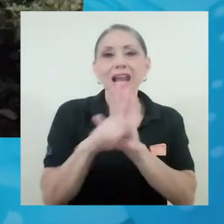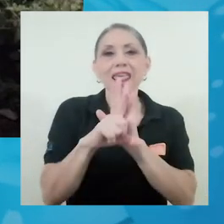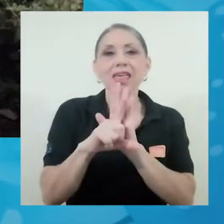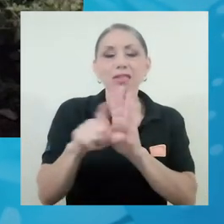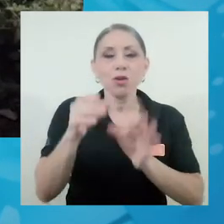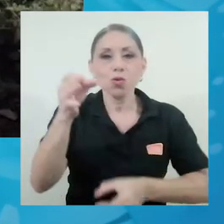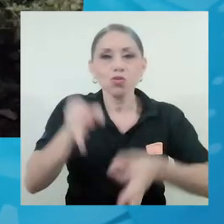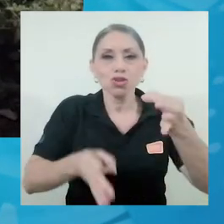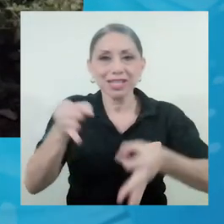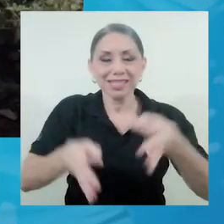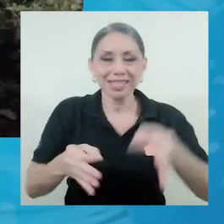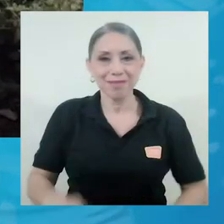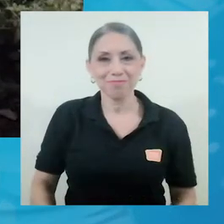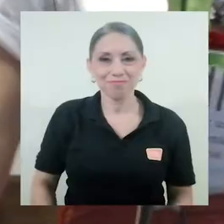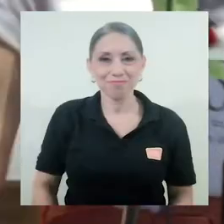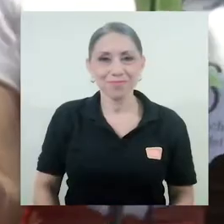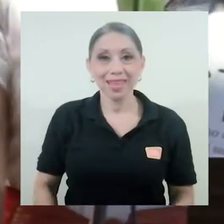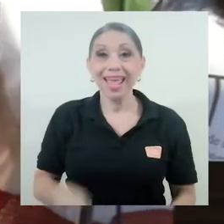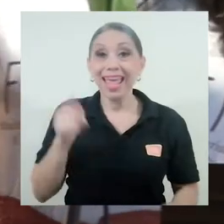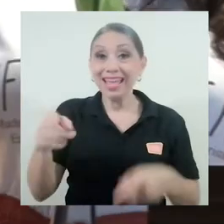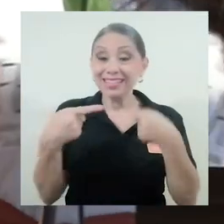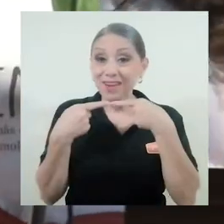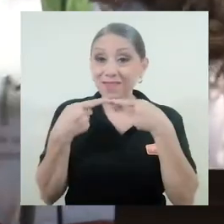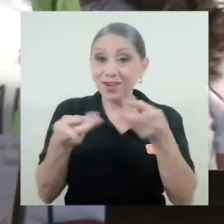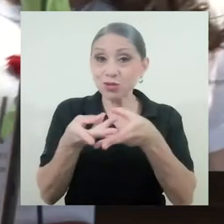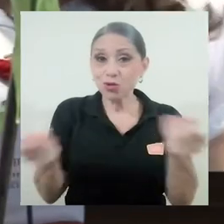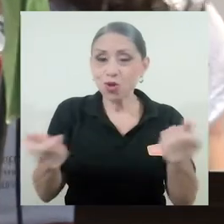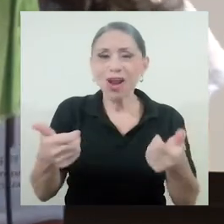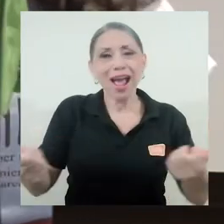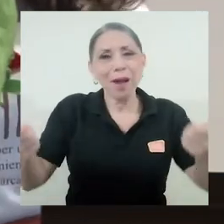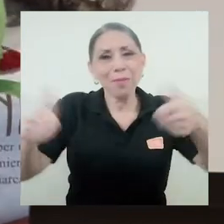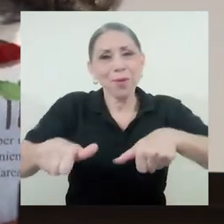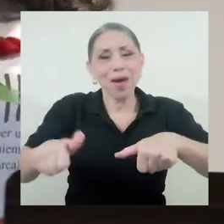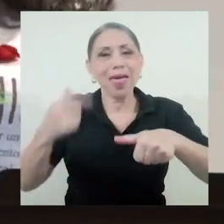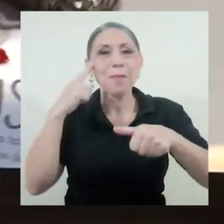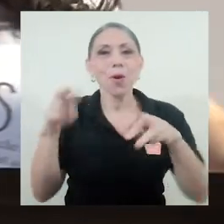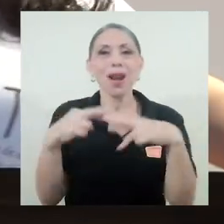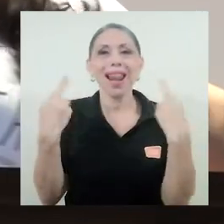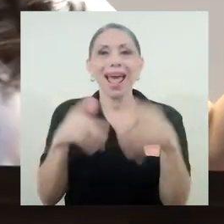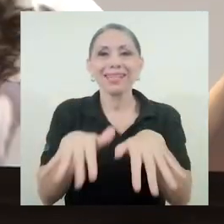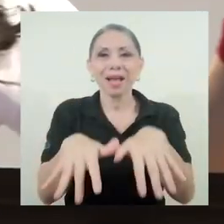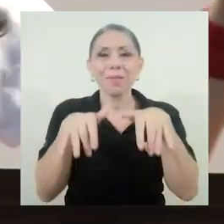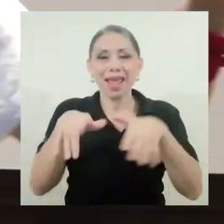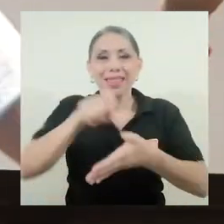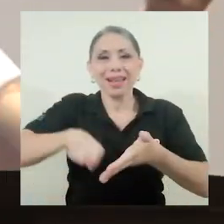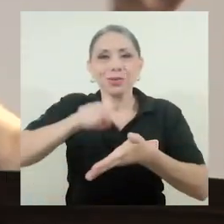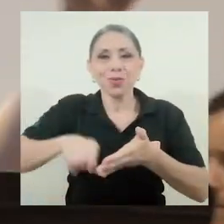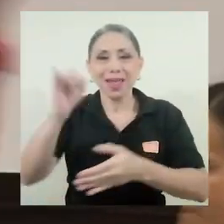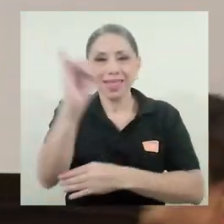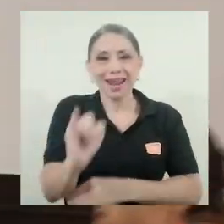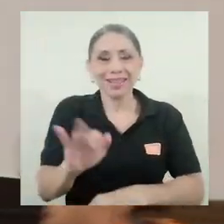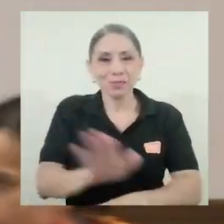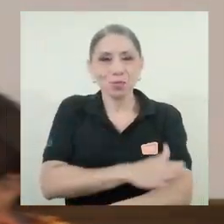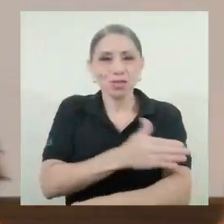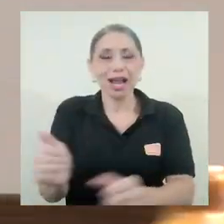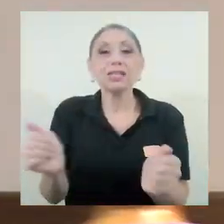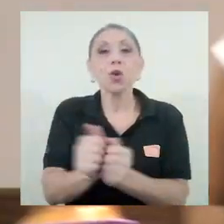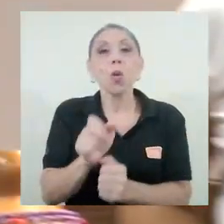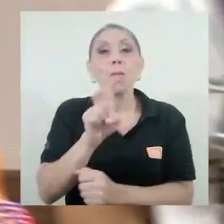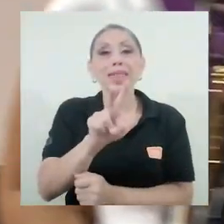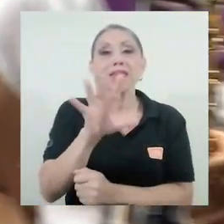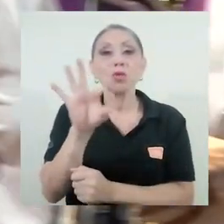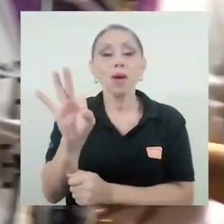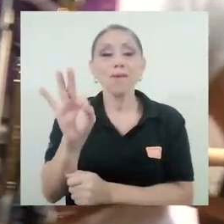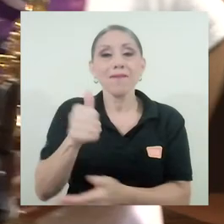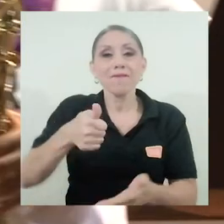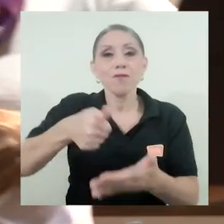de legalidad, es un acto de justicia. La resolución fue aprobada por la Asamblea de la Escuela de Artes Musicales,